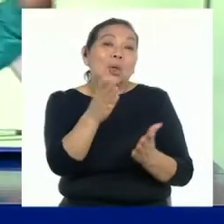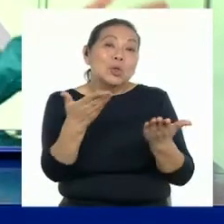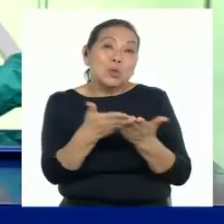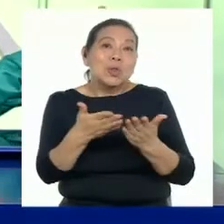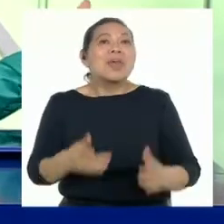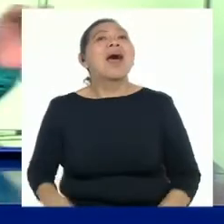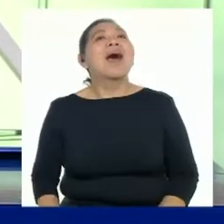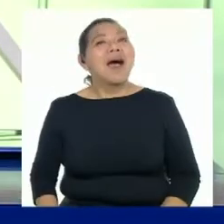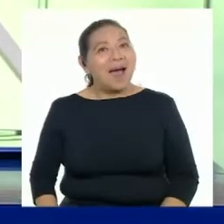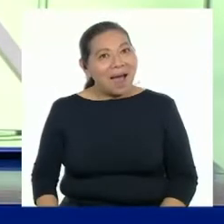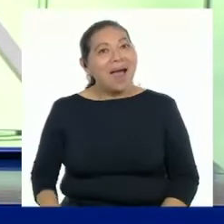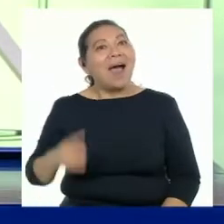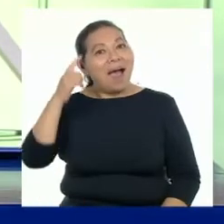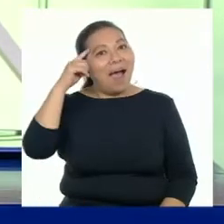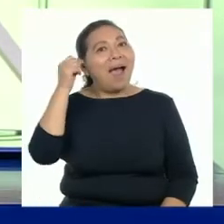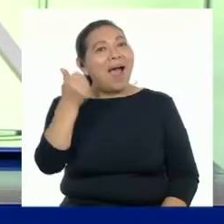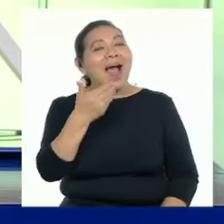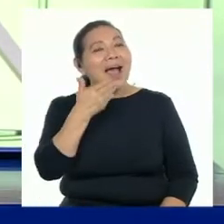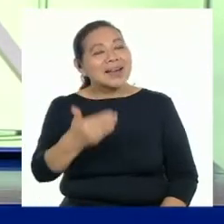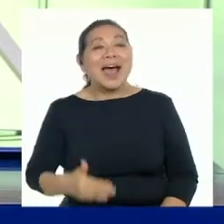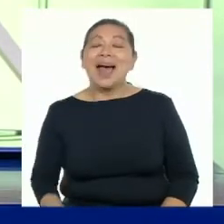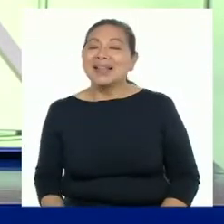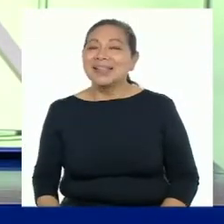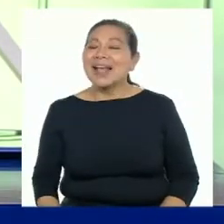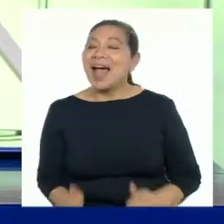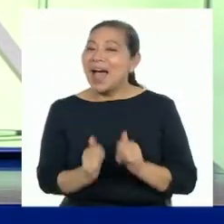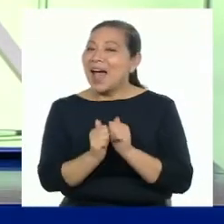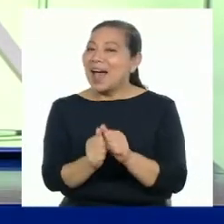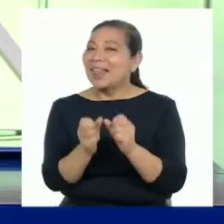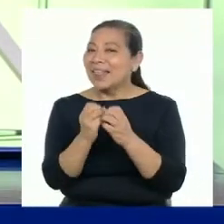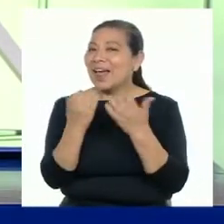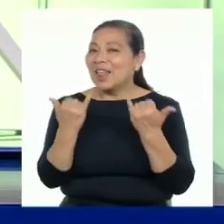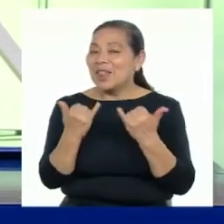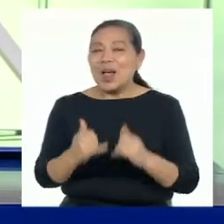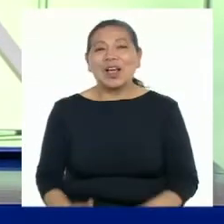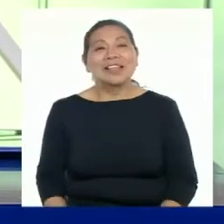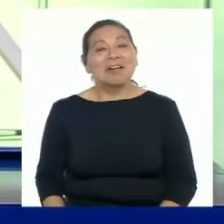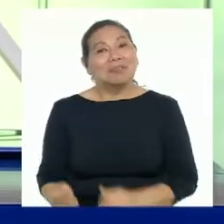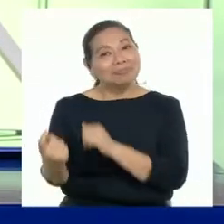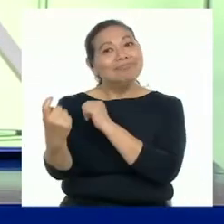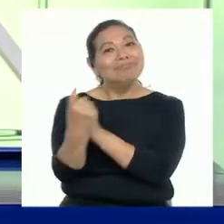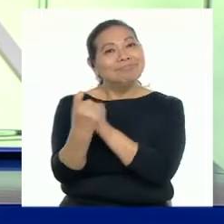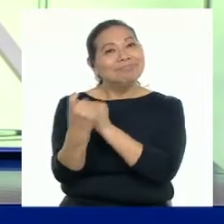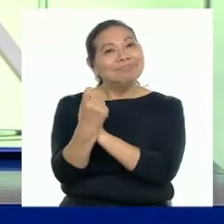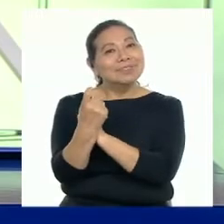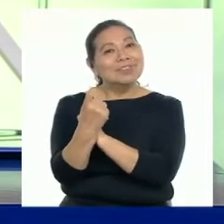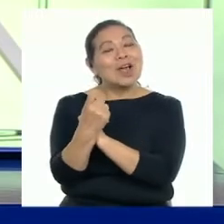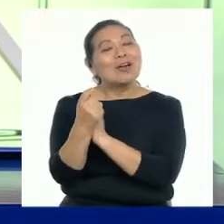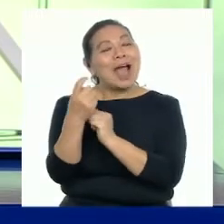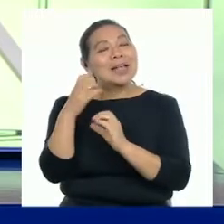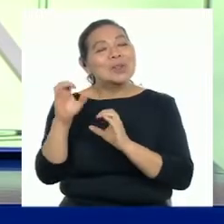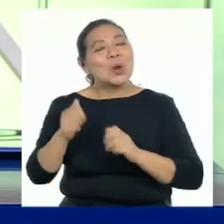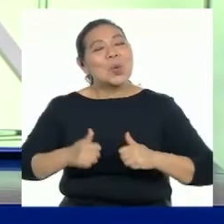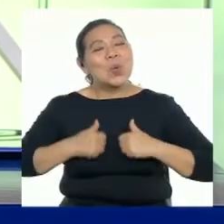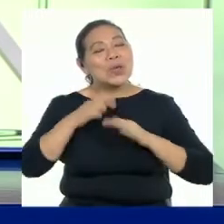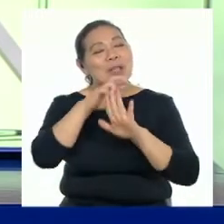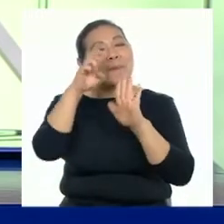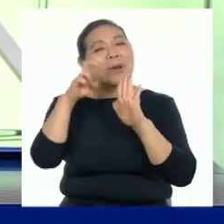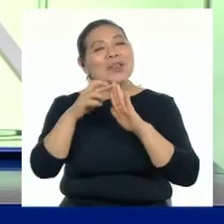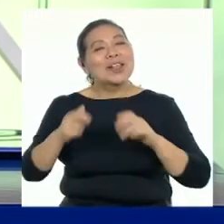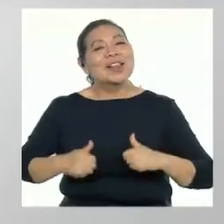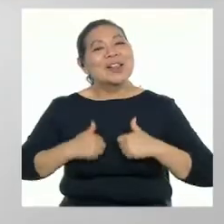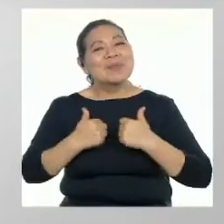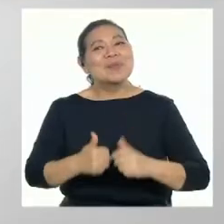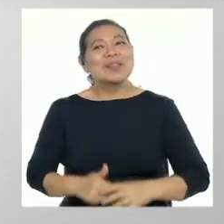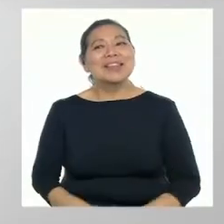Muchas gracias, profesora Karina, por habernos acompañado el día de hoy y orientarnos en el proceso de construcción de nuestro proyecto de